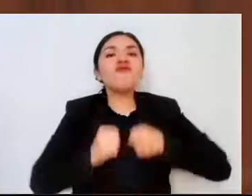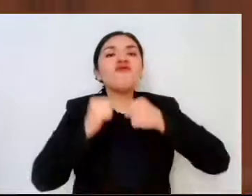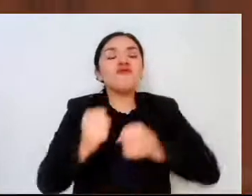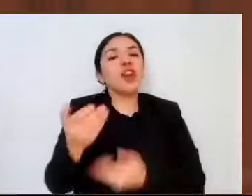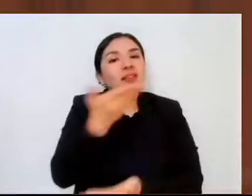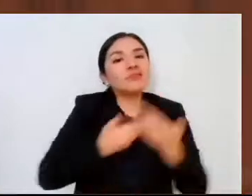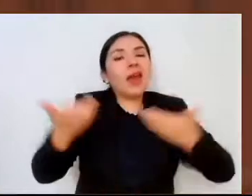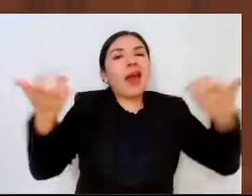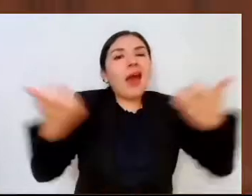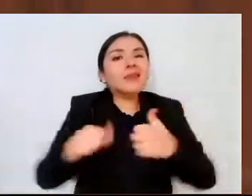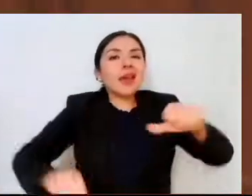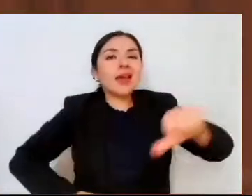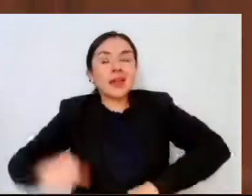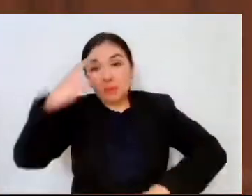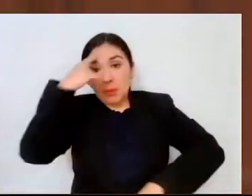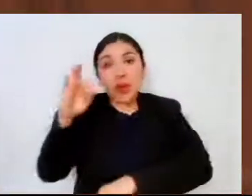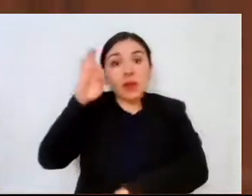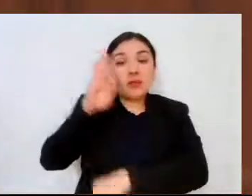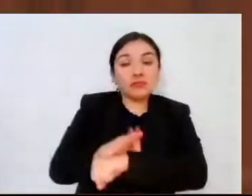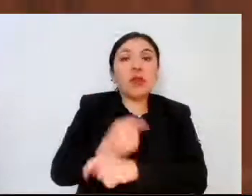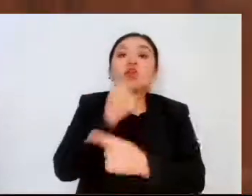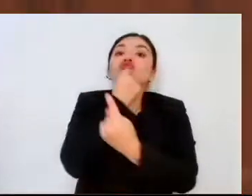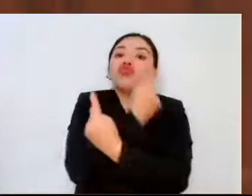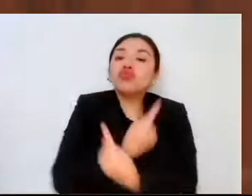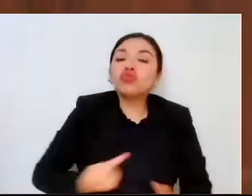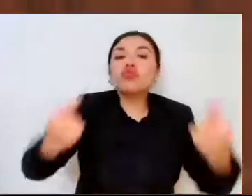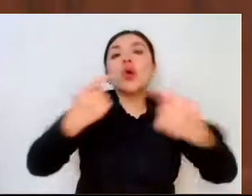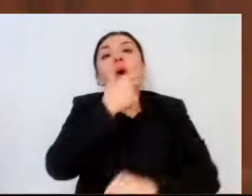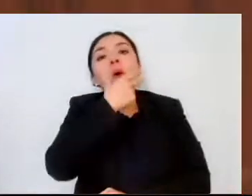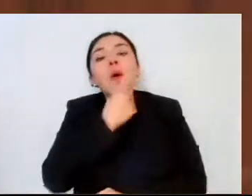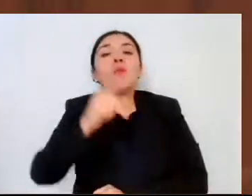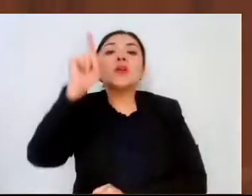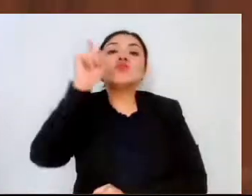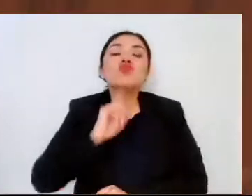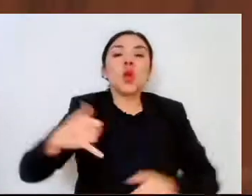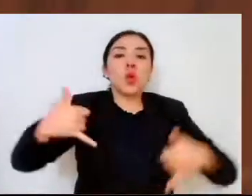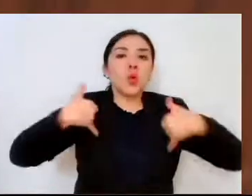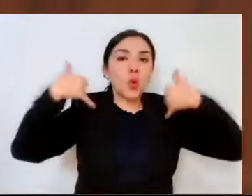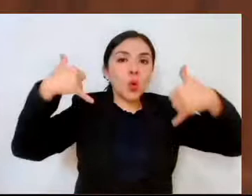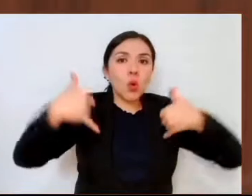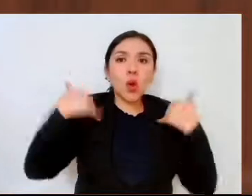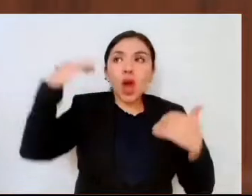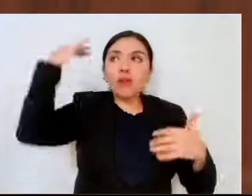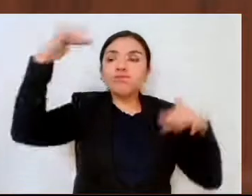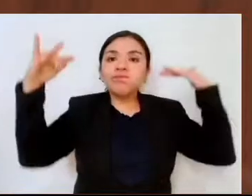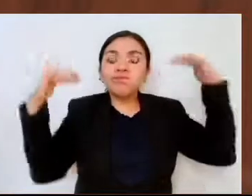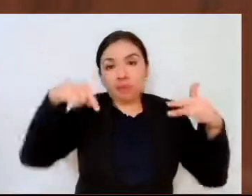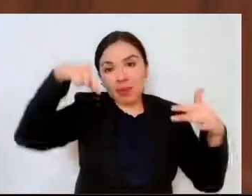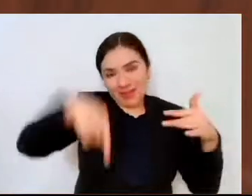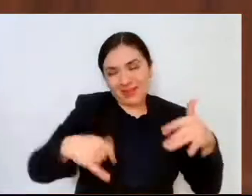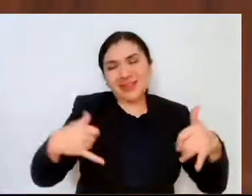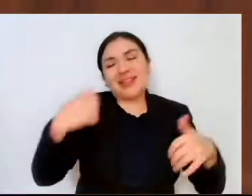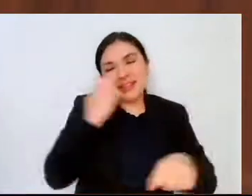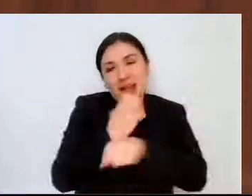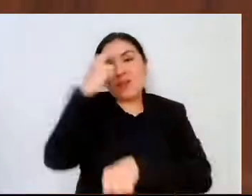acciones en favor de las niñas, niños, adolescentes y jóvenes mexiquenses.